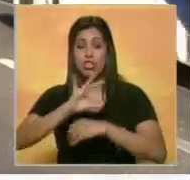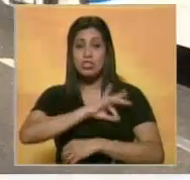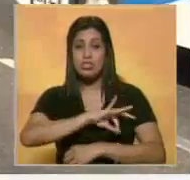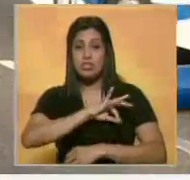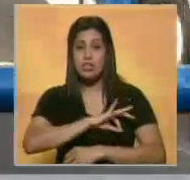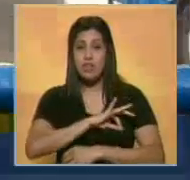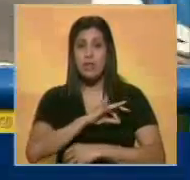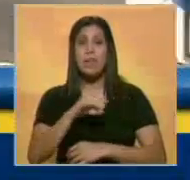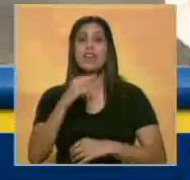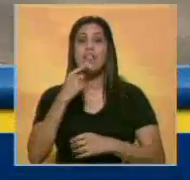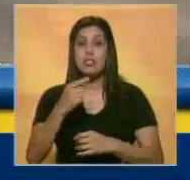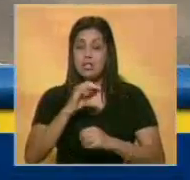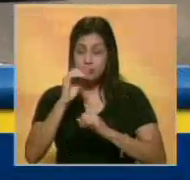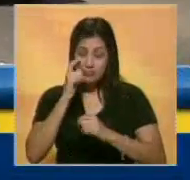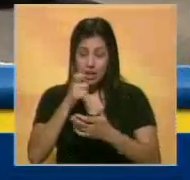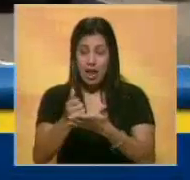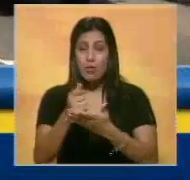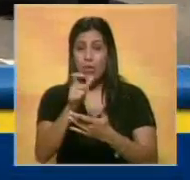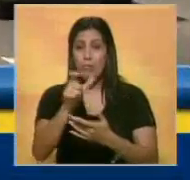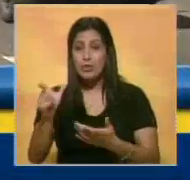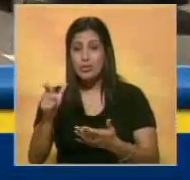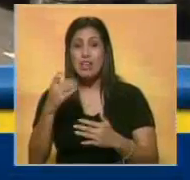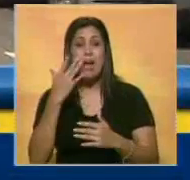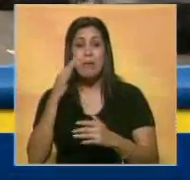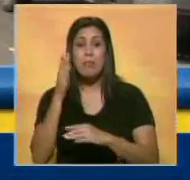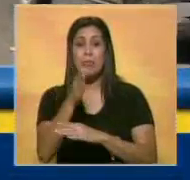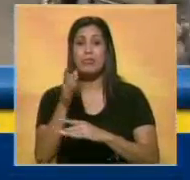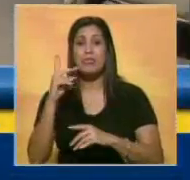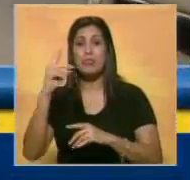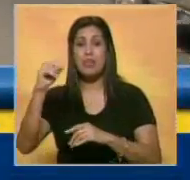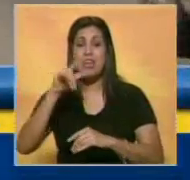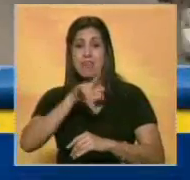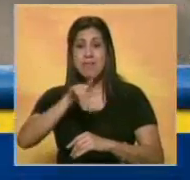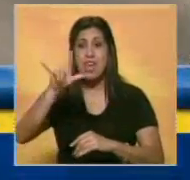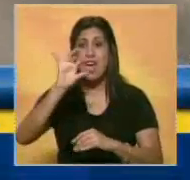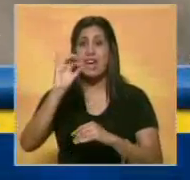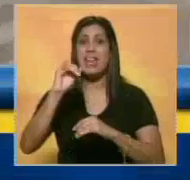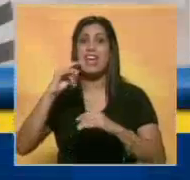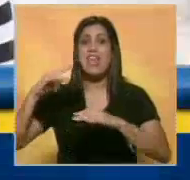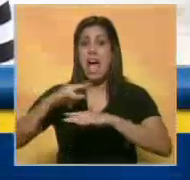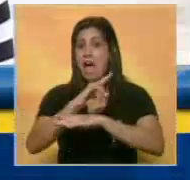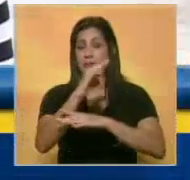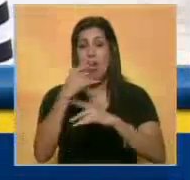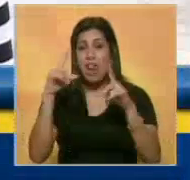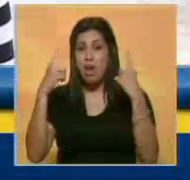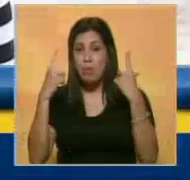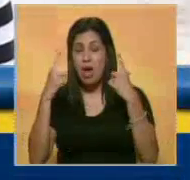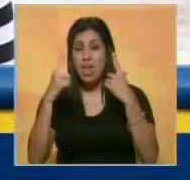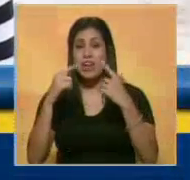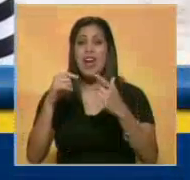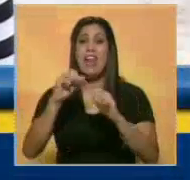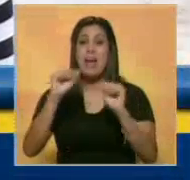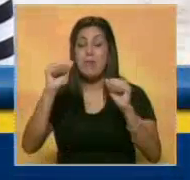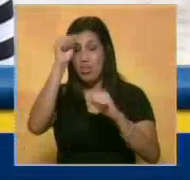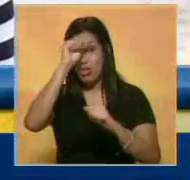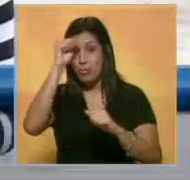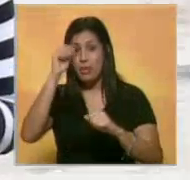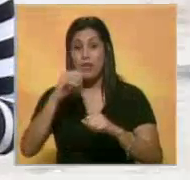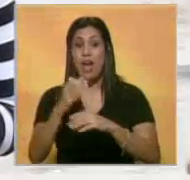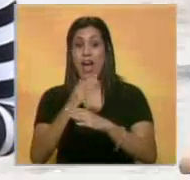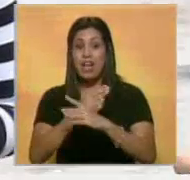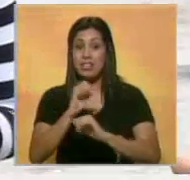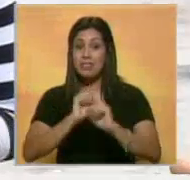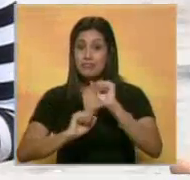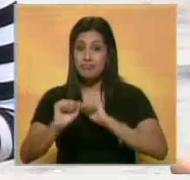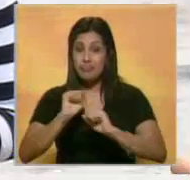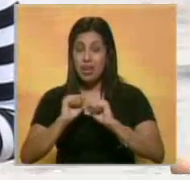La recomendación de las autoridades para aquellas personas que vayan a tomar vuelos nacionales o internacionales la mañana del domingo es que pernocten